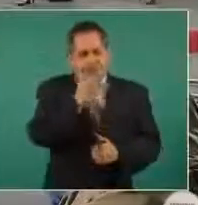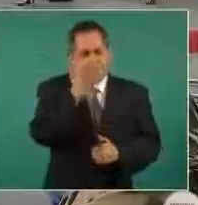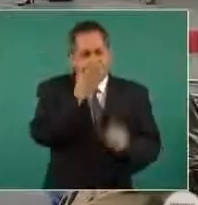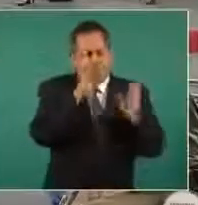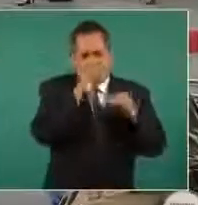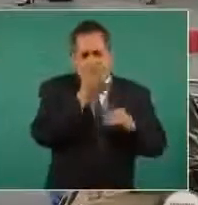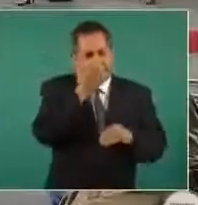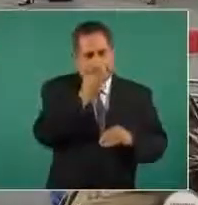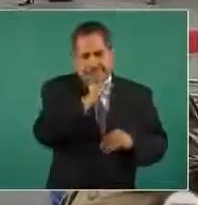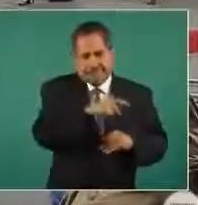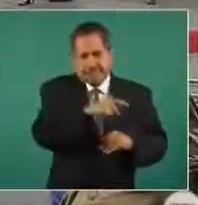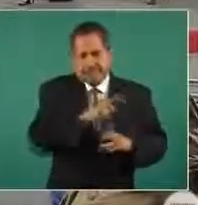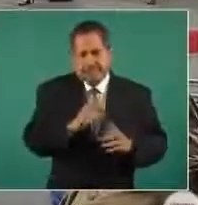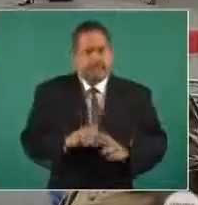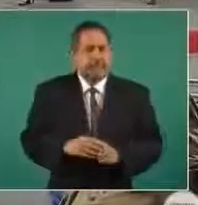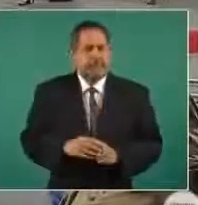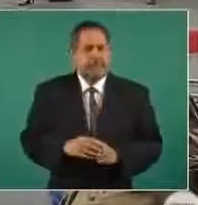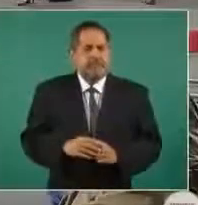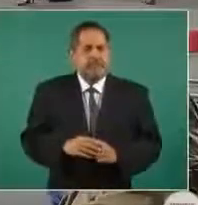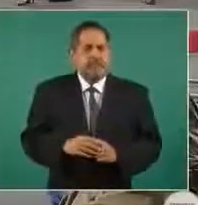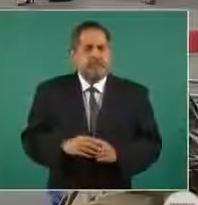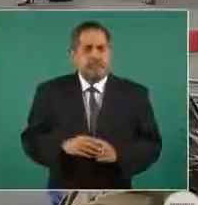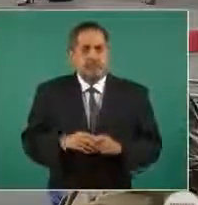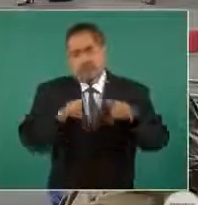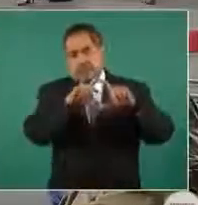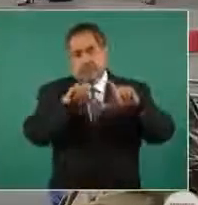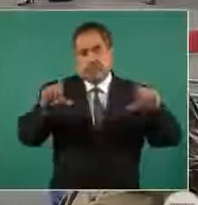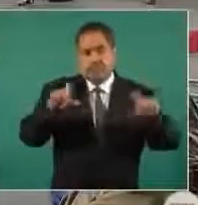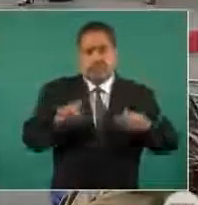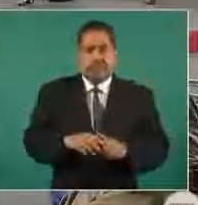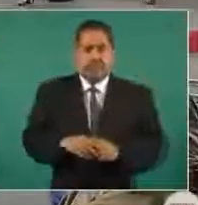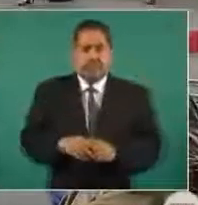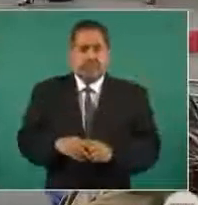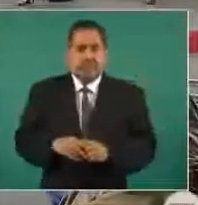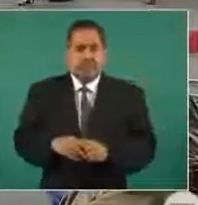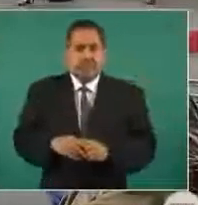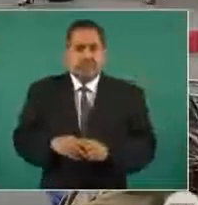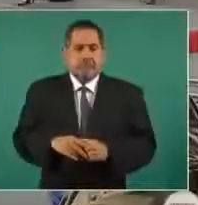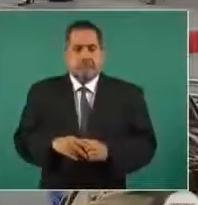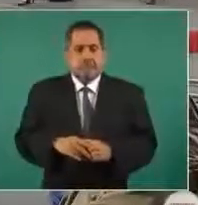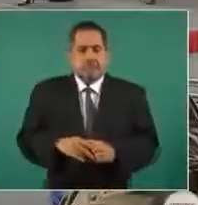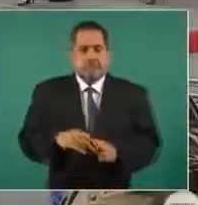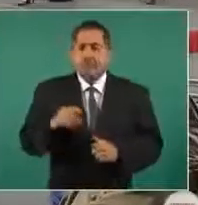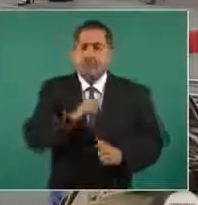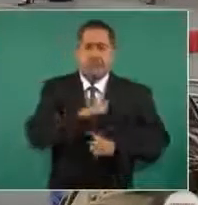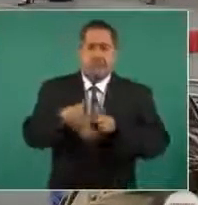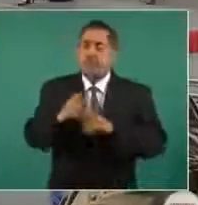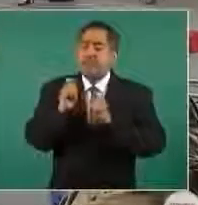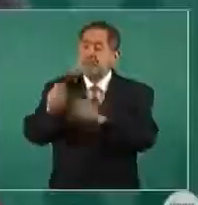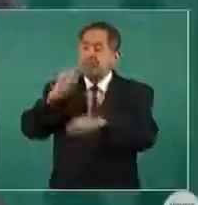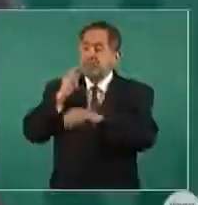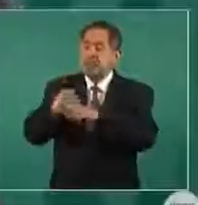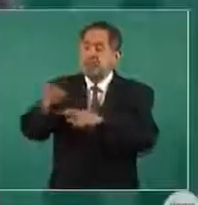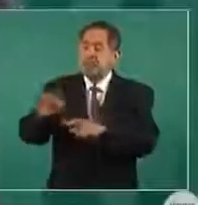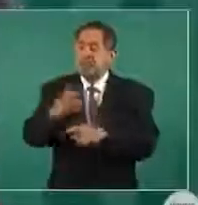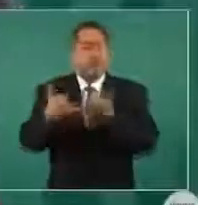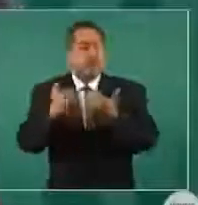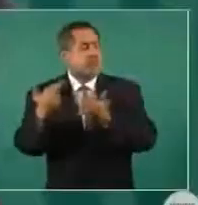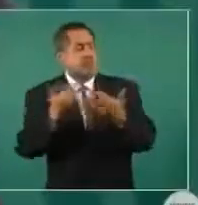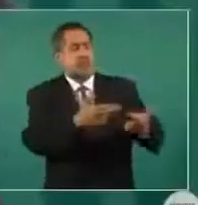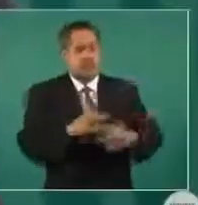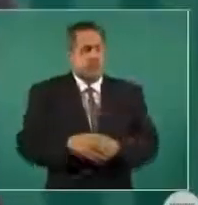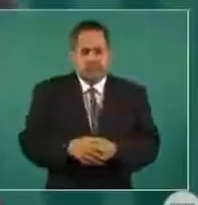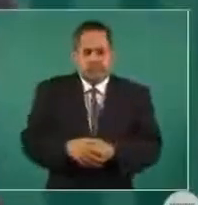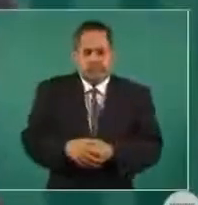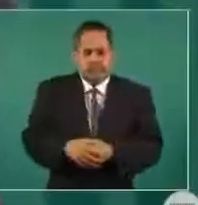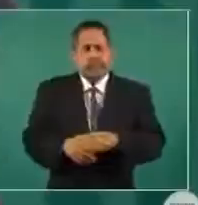titula, ¿no?, suma a Ejército tarea de repartir juguetes. Y vamos a suponer, como